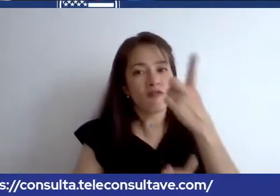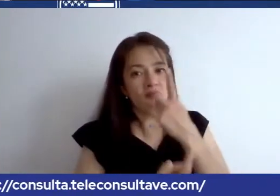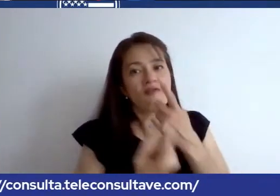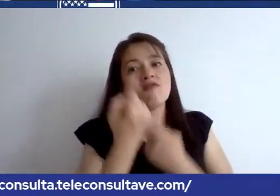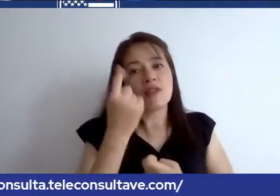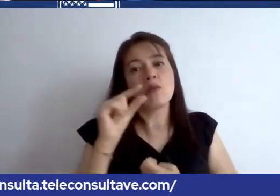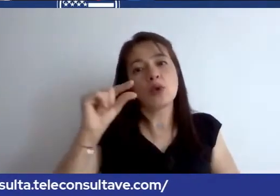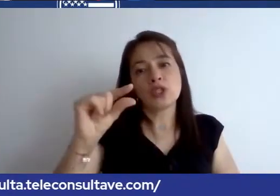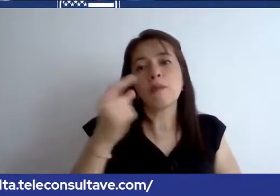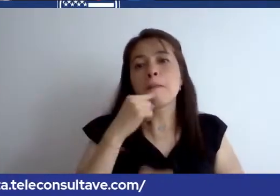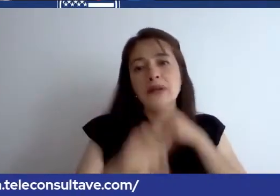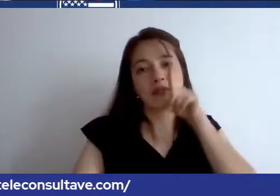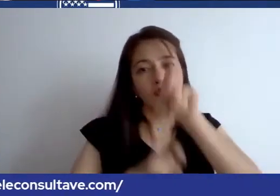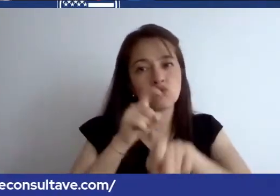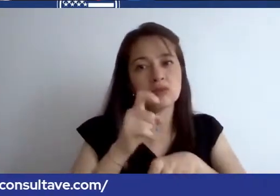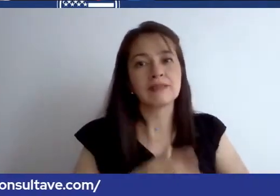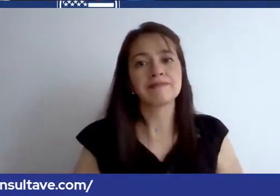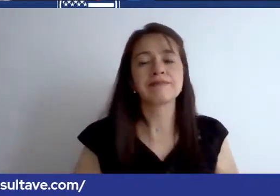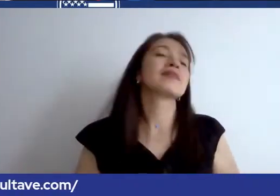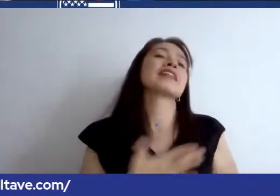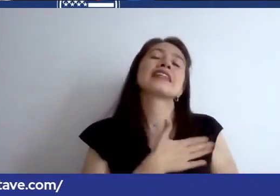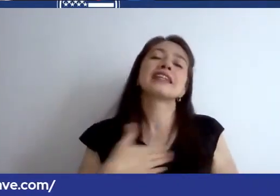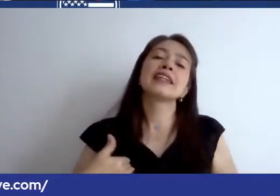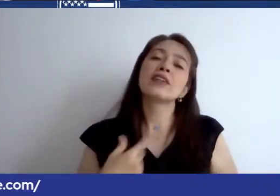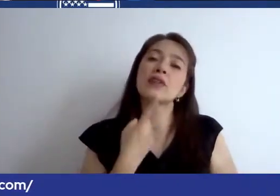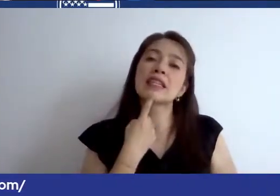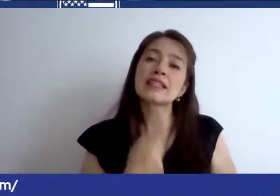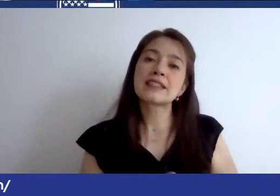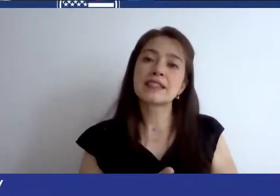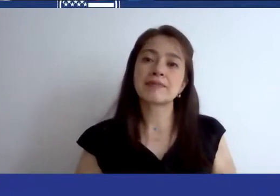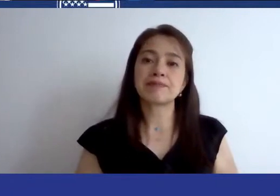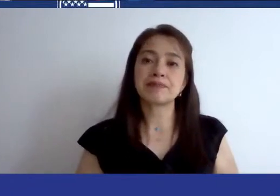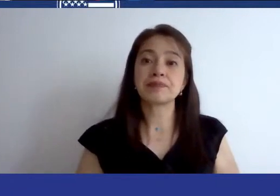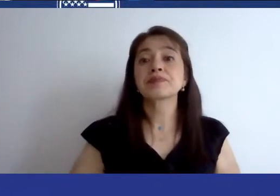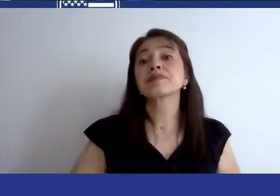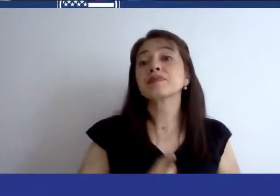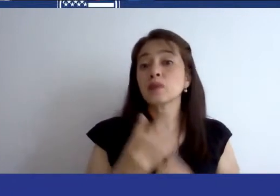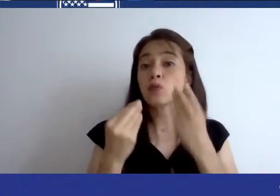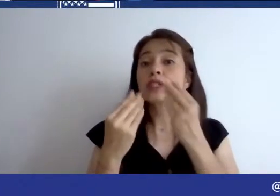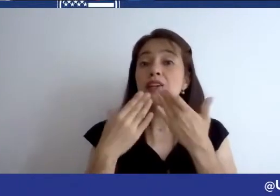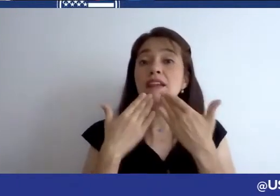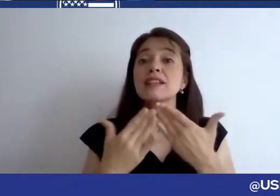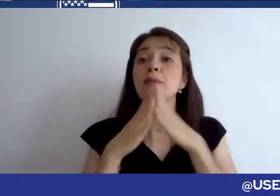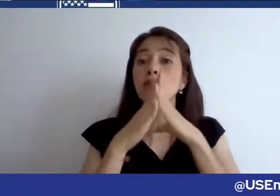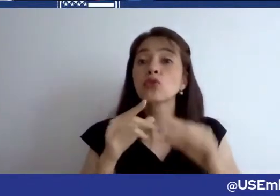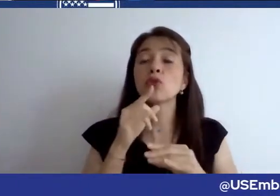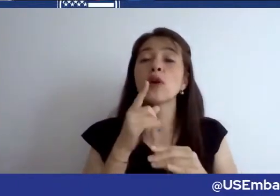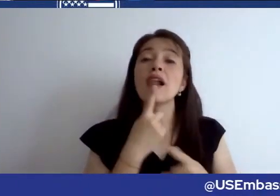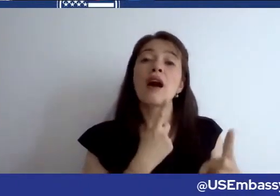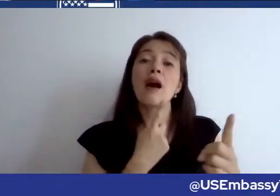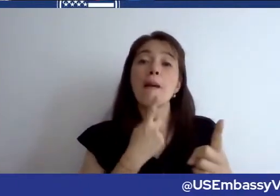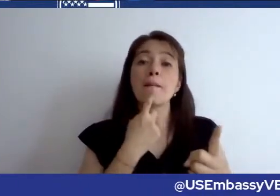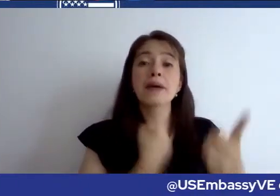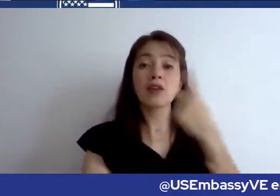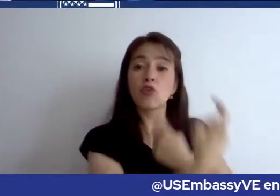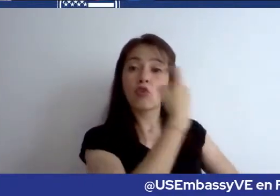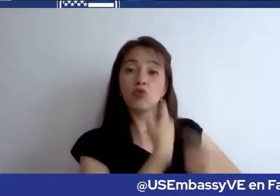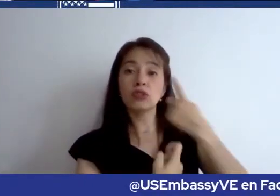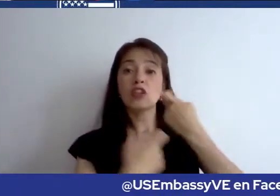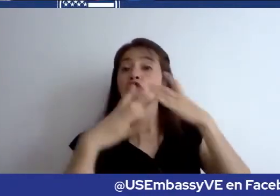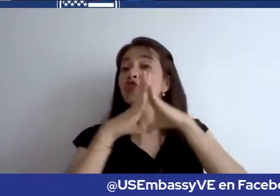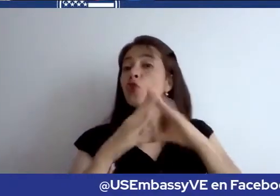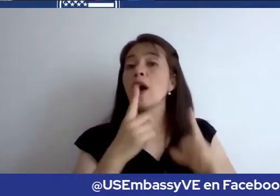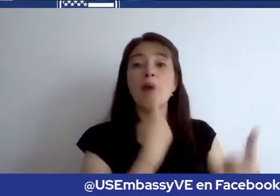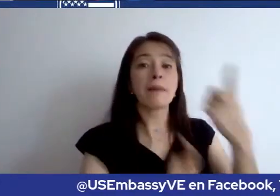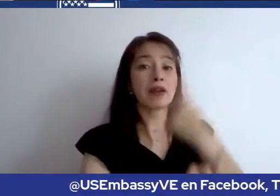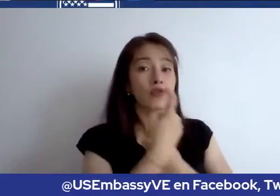pero quería decir que valoricemos todas tus preguntas. Es muy importante para nosotros. No hay ninguna pregunta